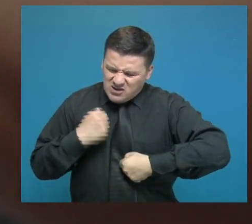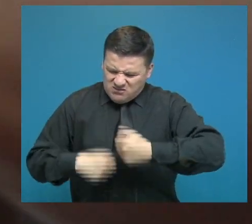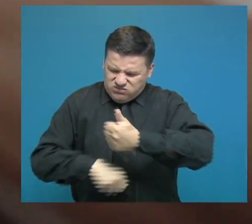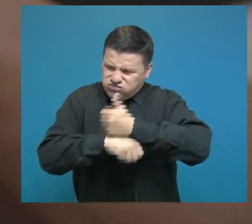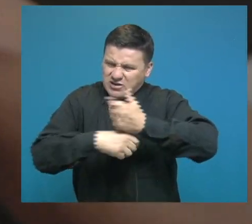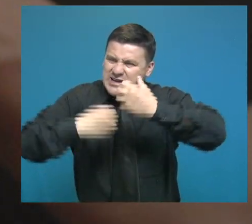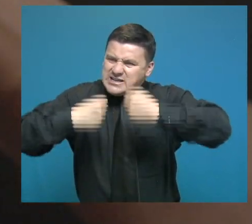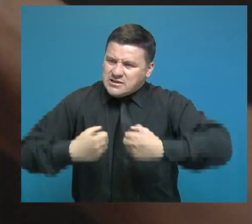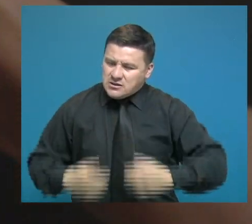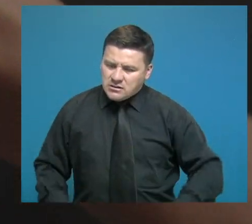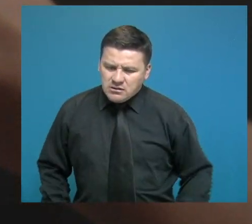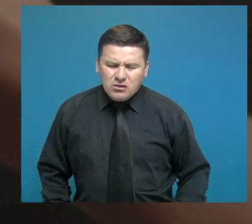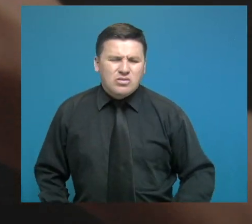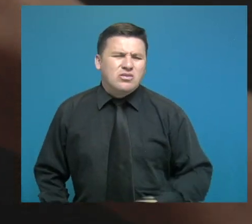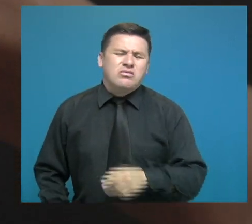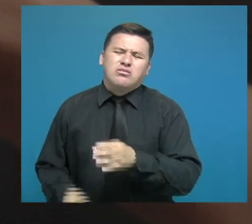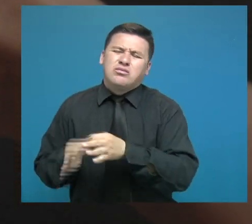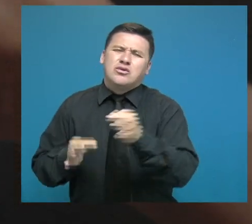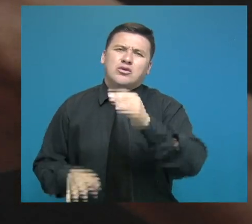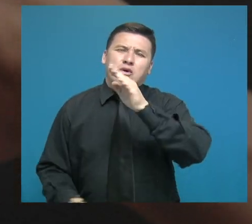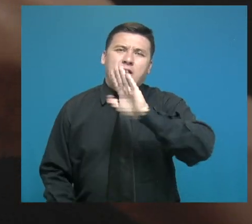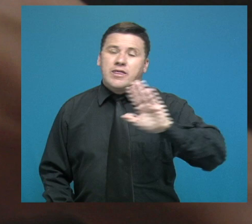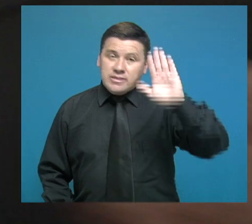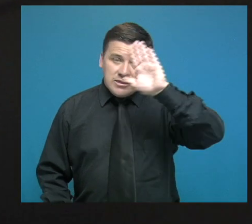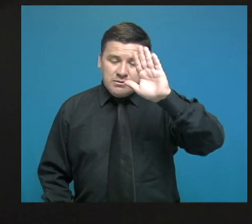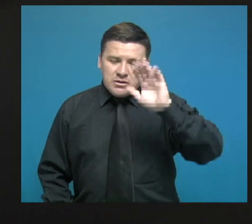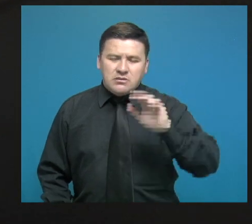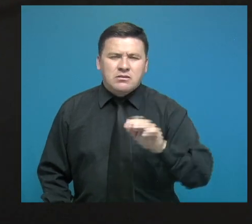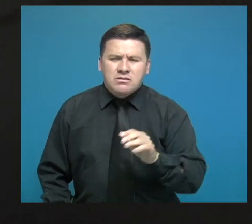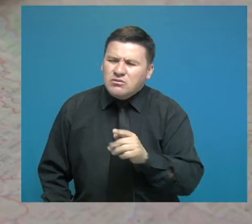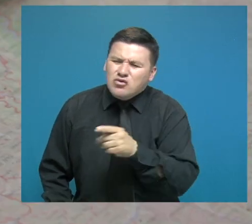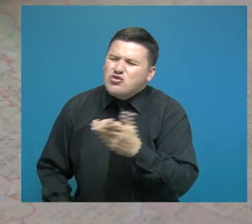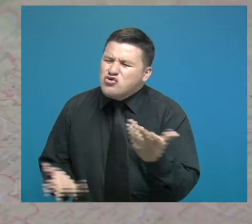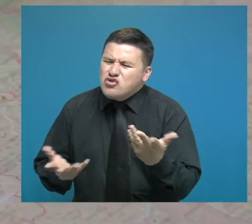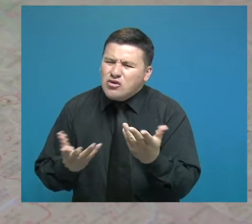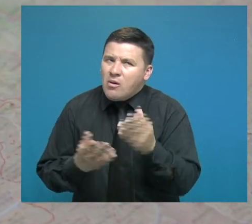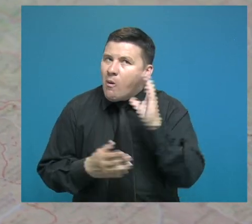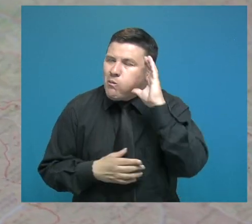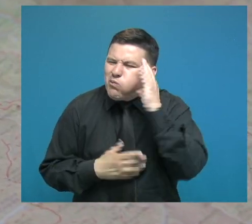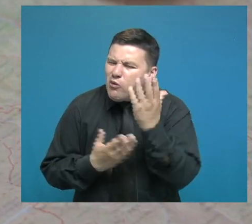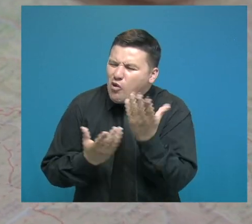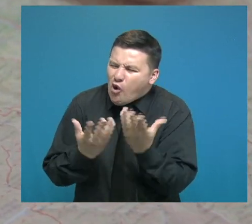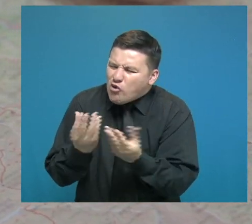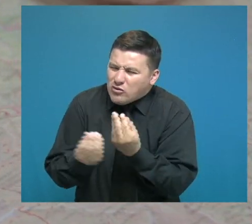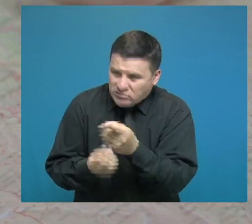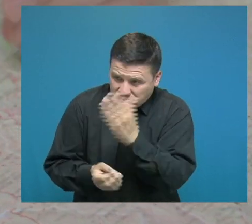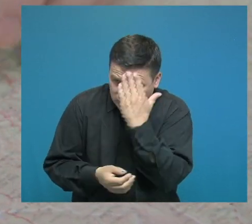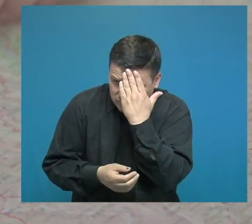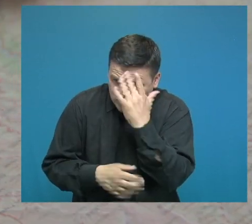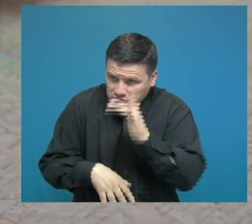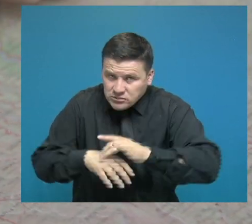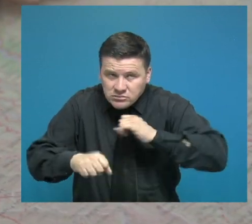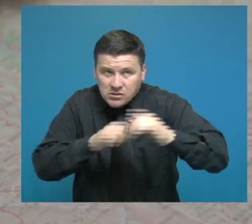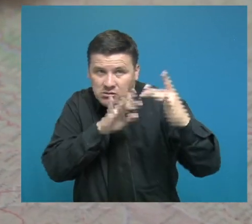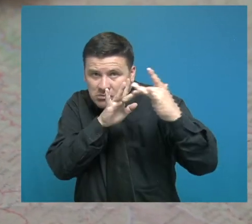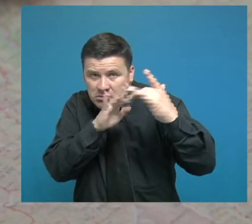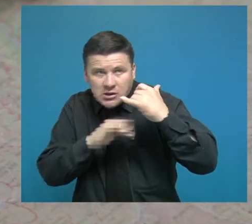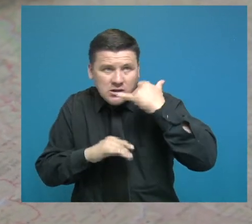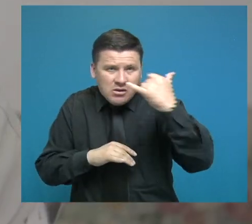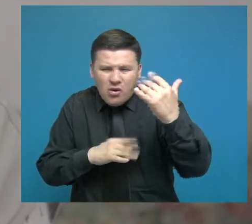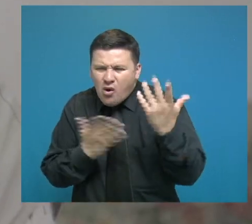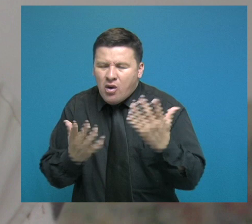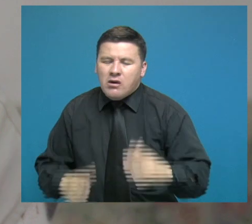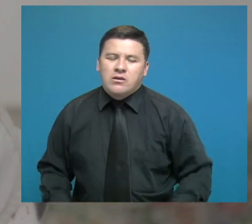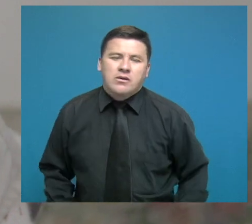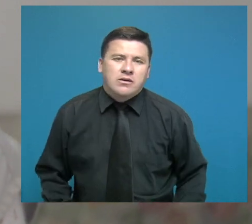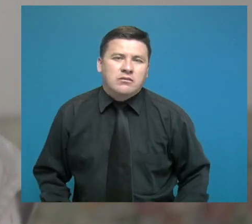dónde operaba? ¿Cuál era la sede de Rangel? Creo que era el departamento. ¿Pero y él dónde estaba ubicado? Si ustedes tenían que